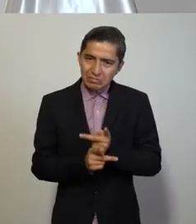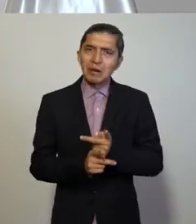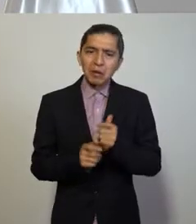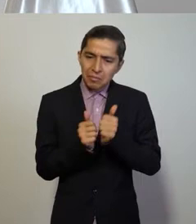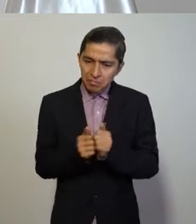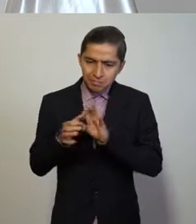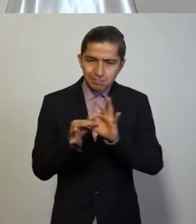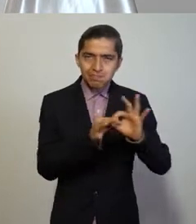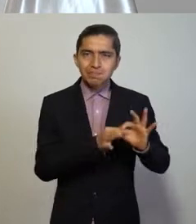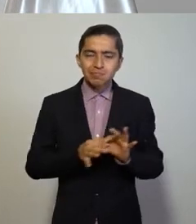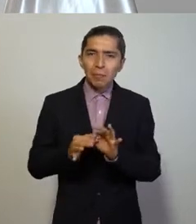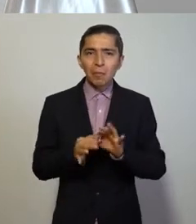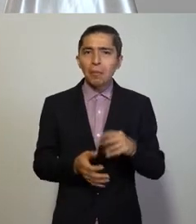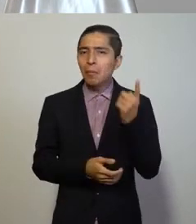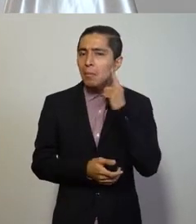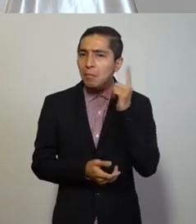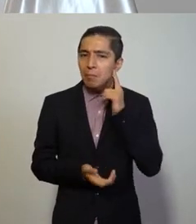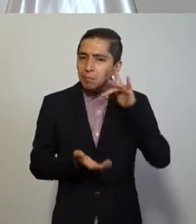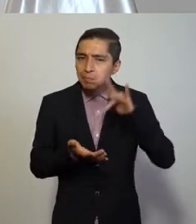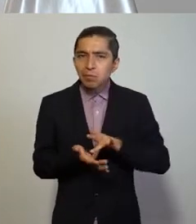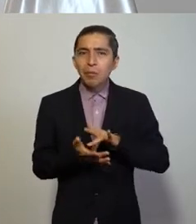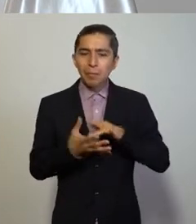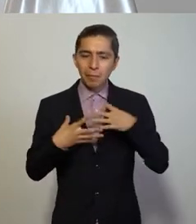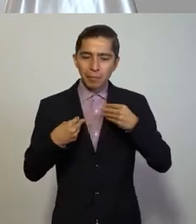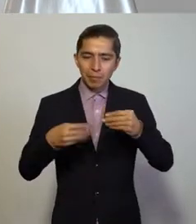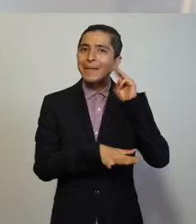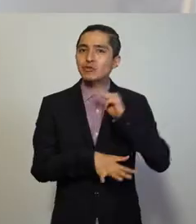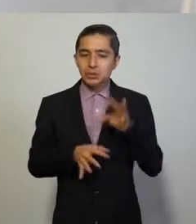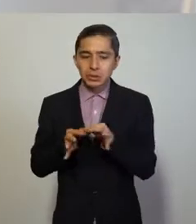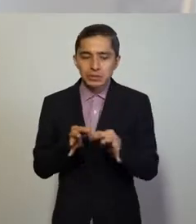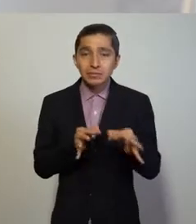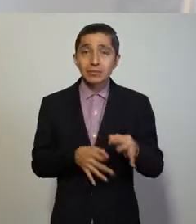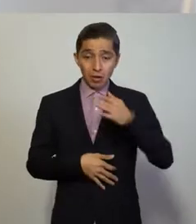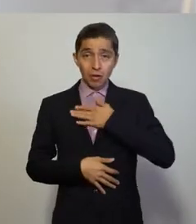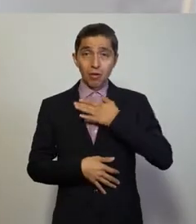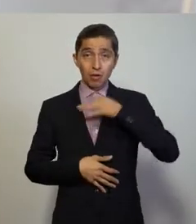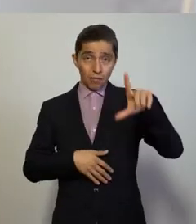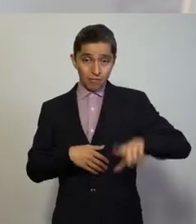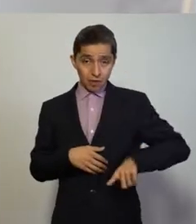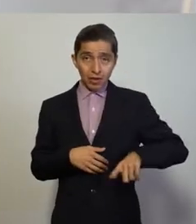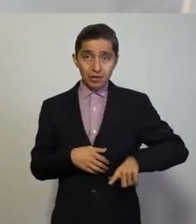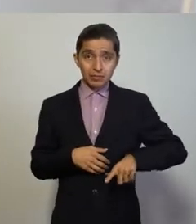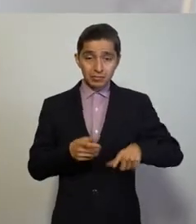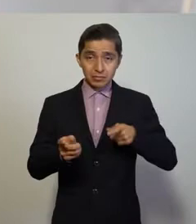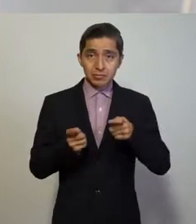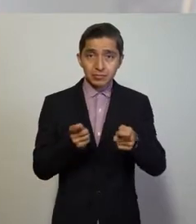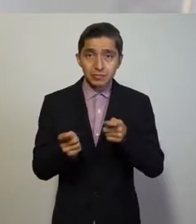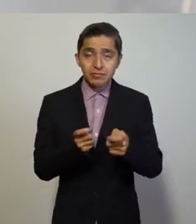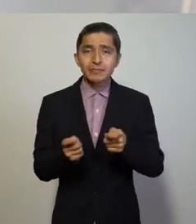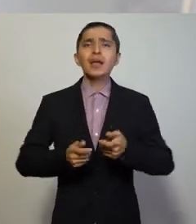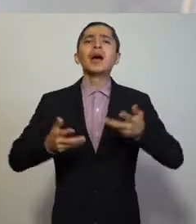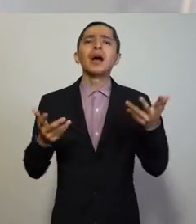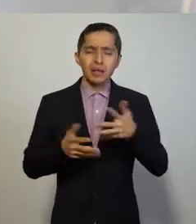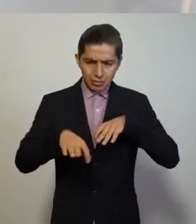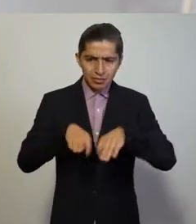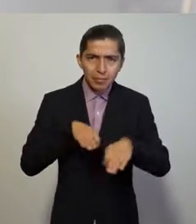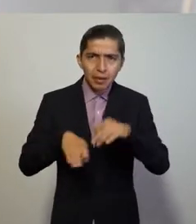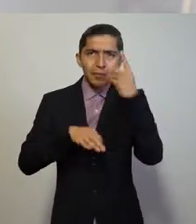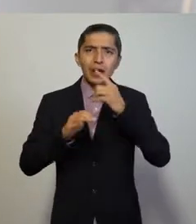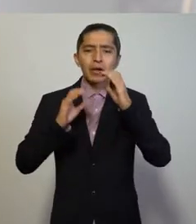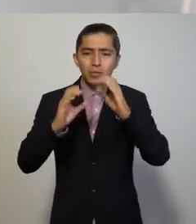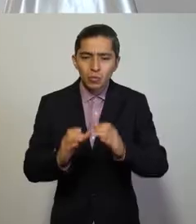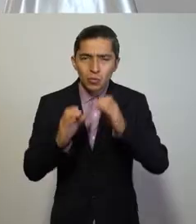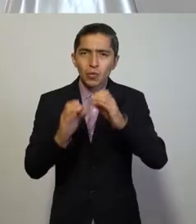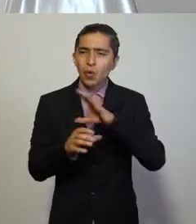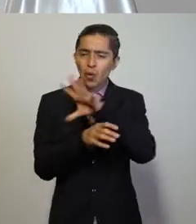y un llamado que resuena en cada rincón de Michoacán. En el gobierno de Michoacán, hemos trabajado para cuidar lo más